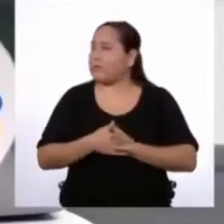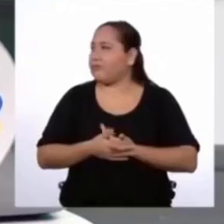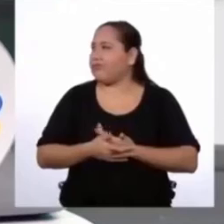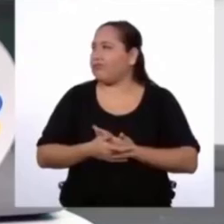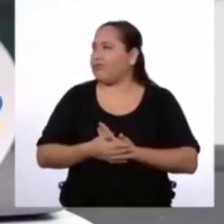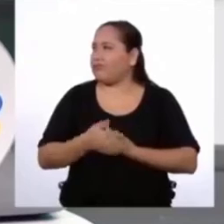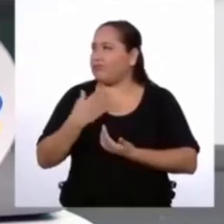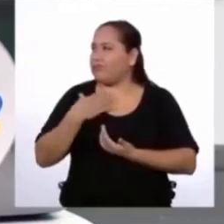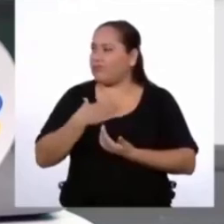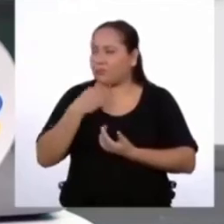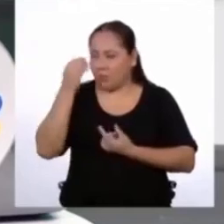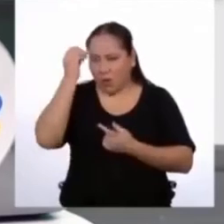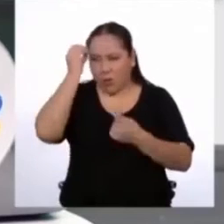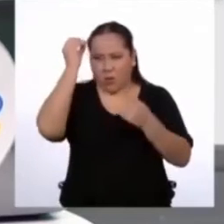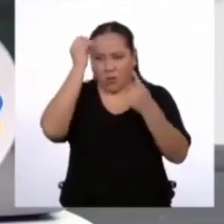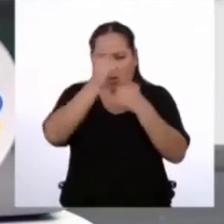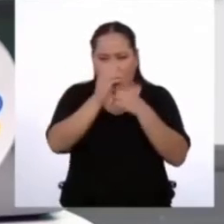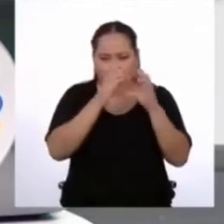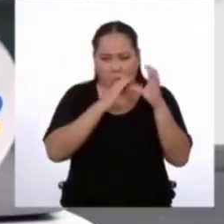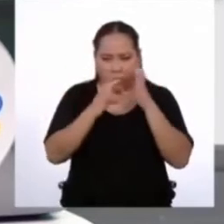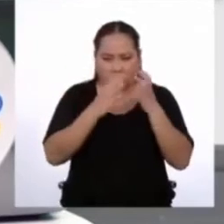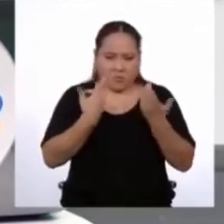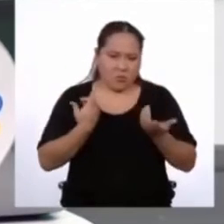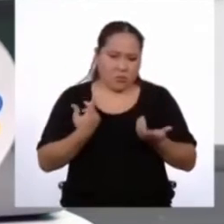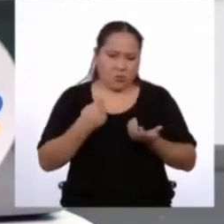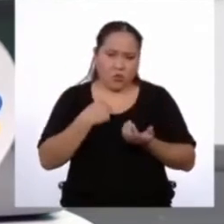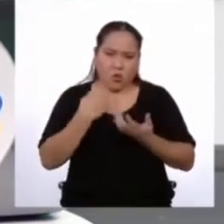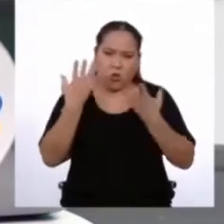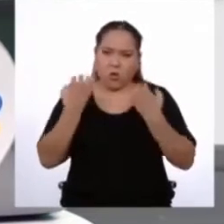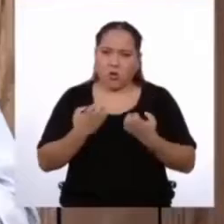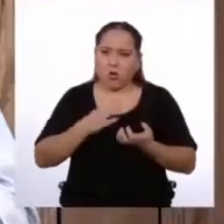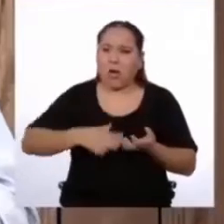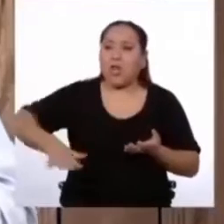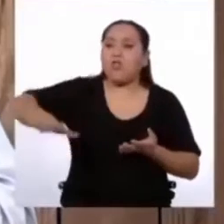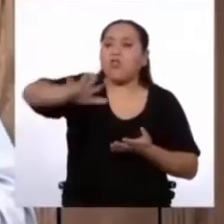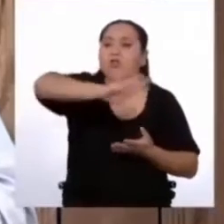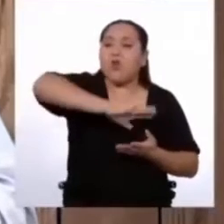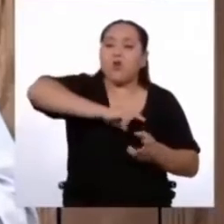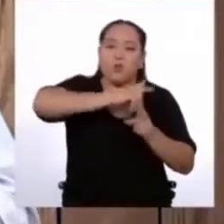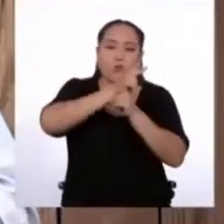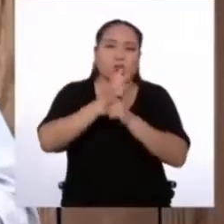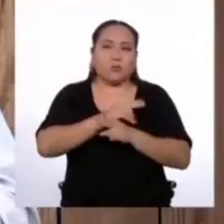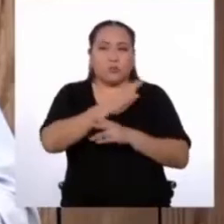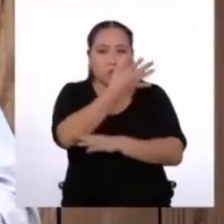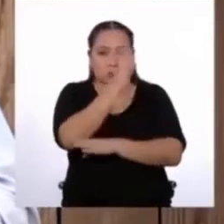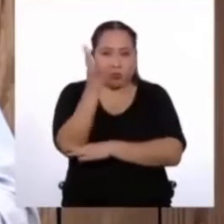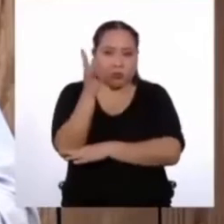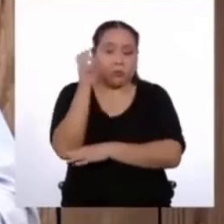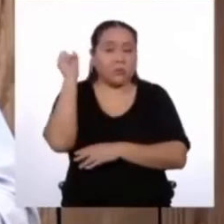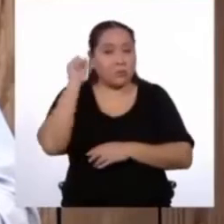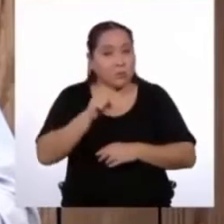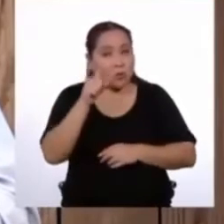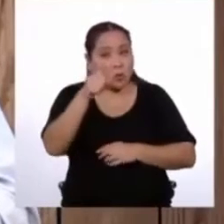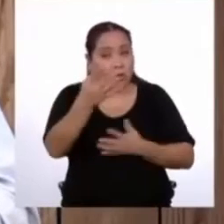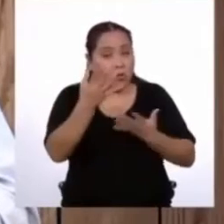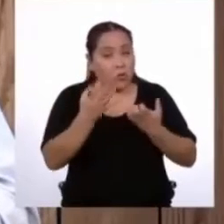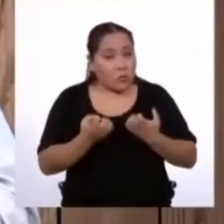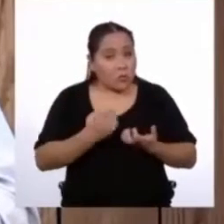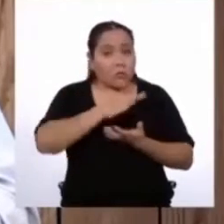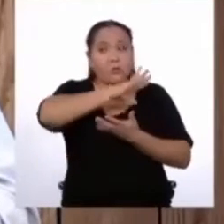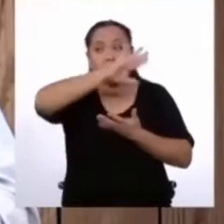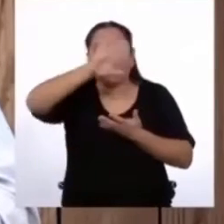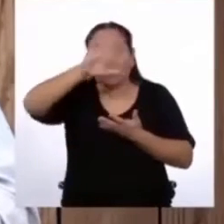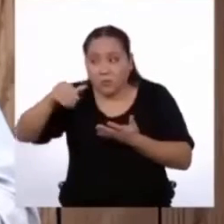mi propósito puede ser que yo quiero que todos cuiden los bosques. ¡Ajá! Y si tú quieres que todos